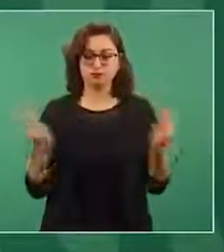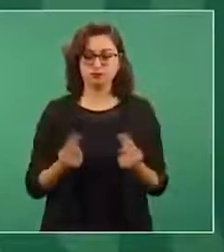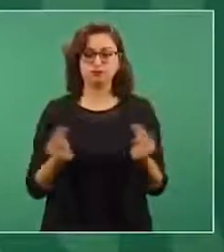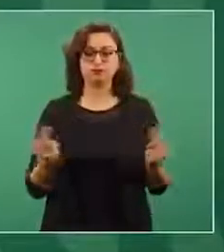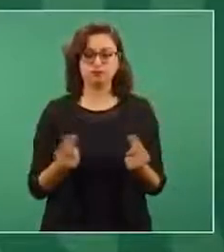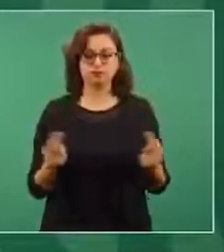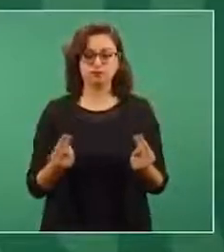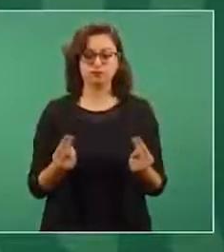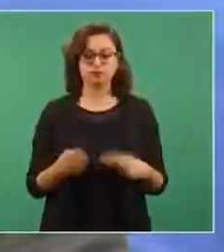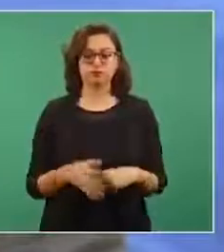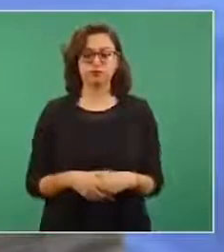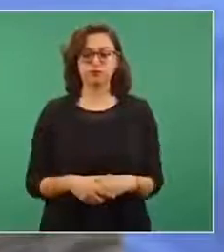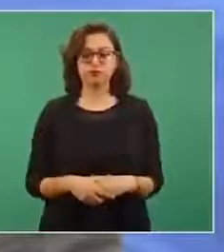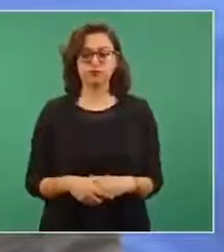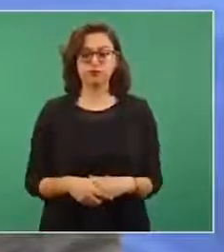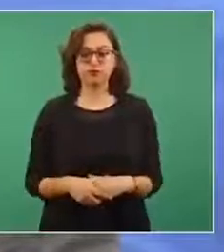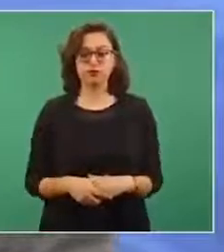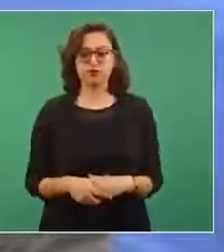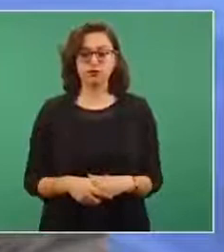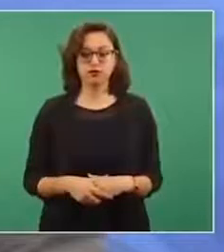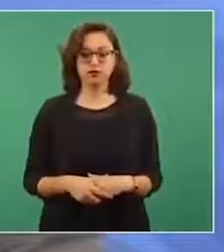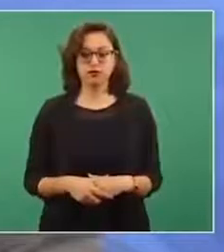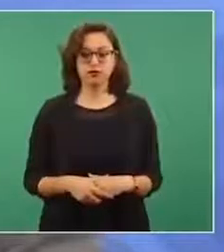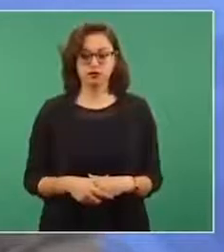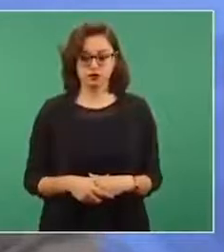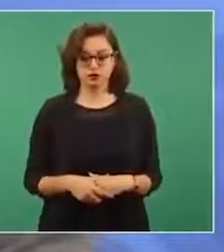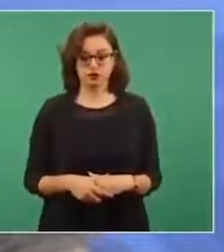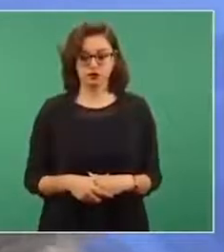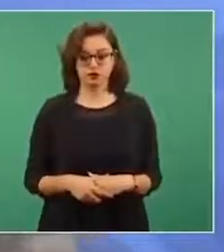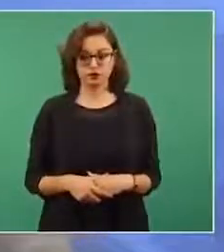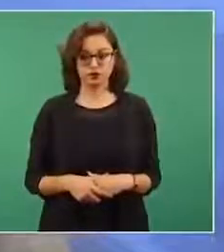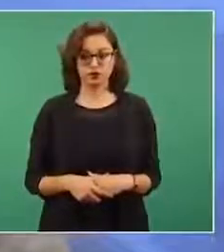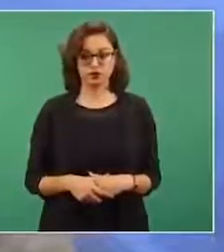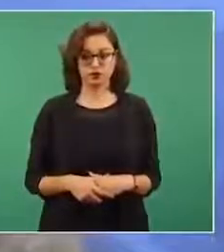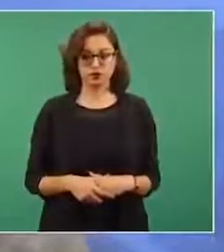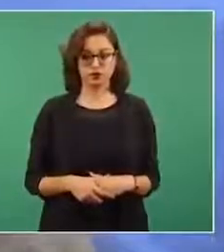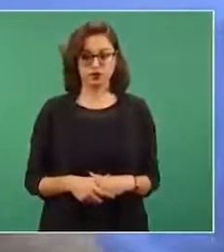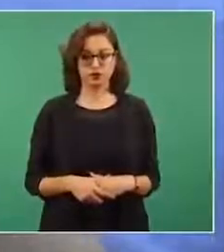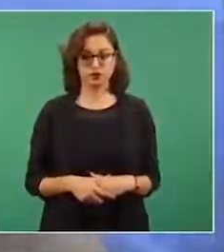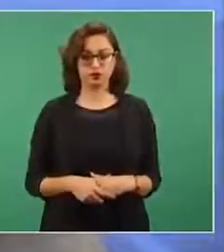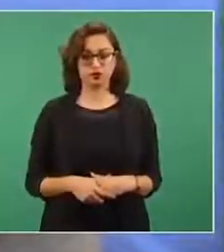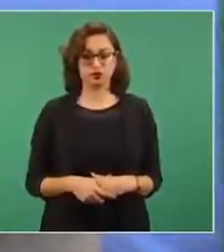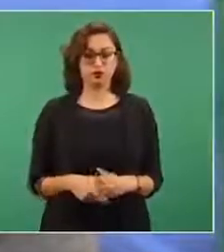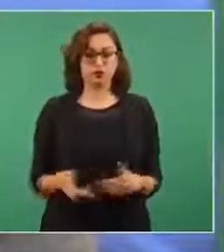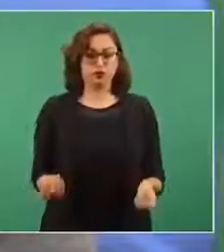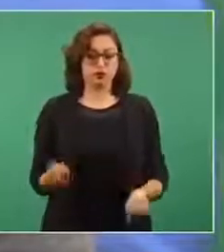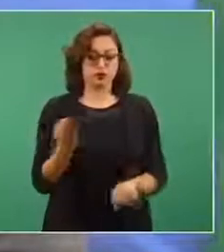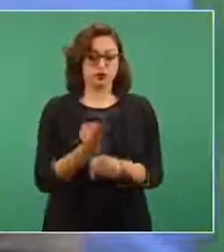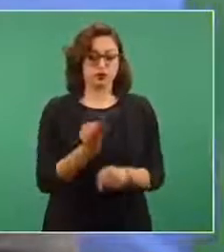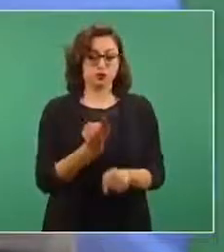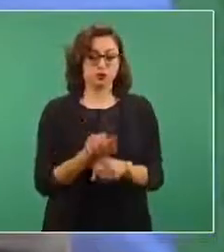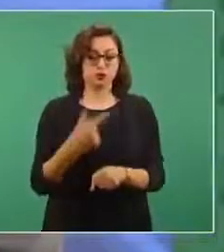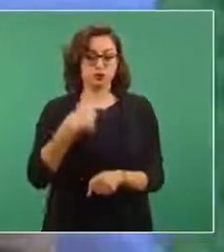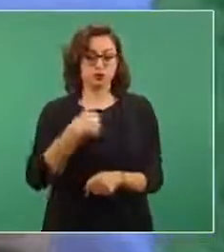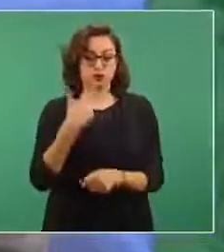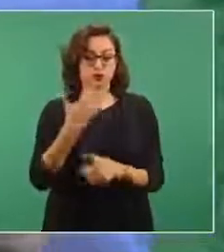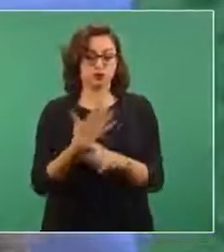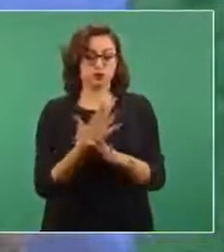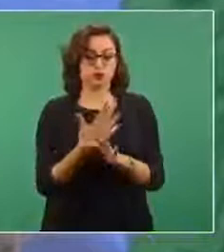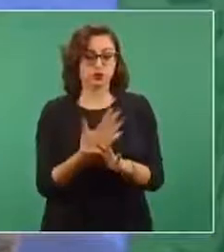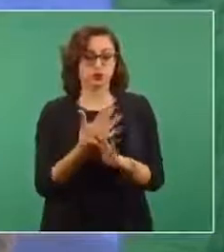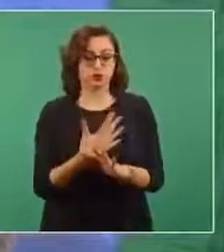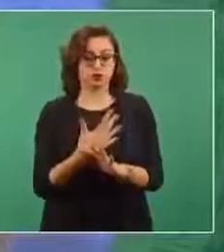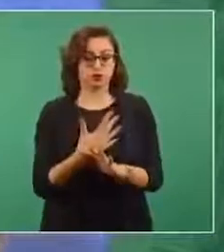Esto que estoy planteando se ha dado